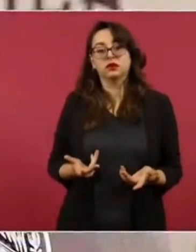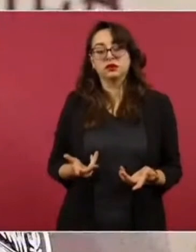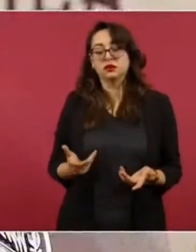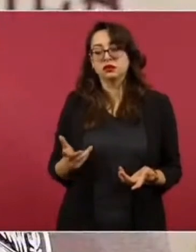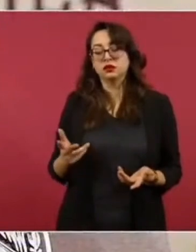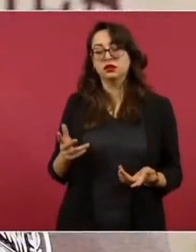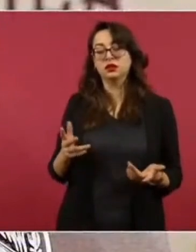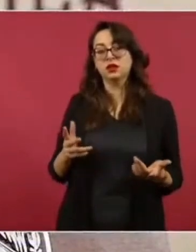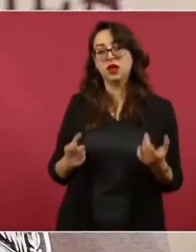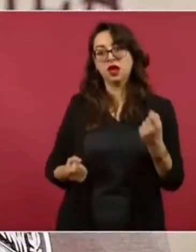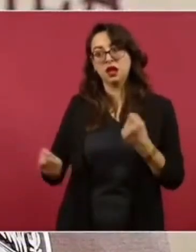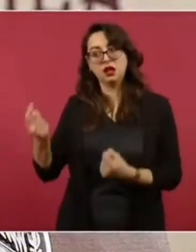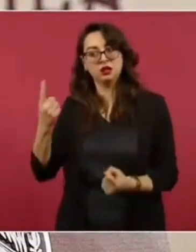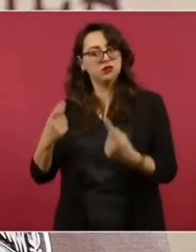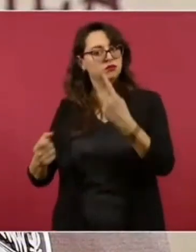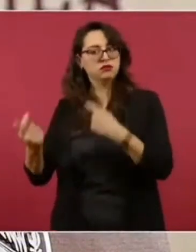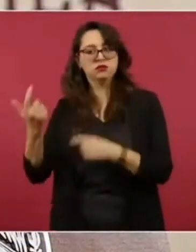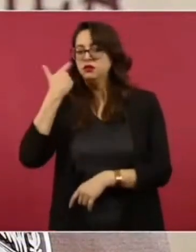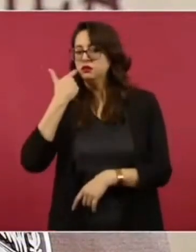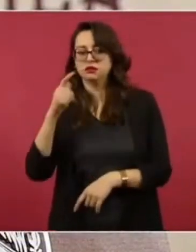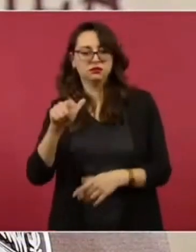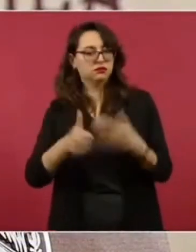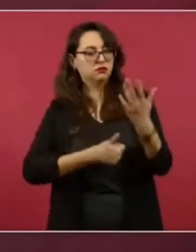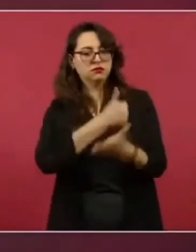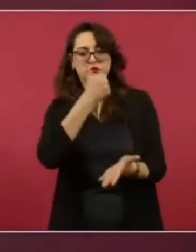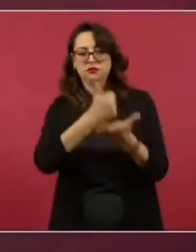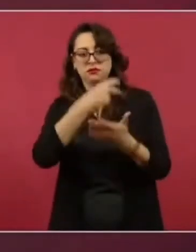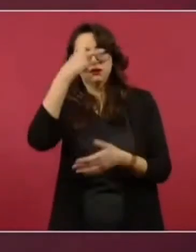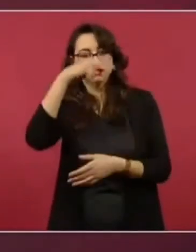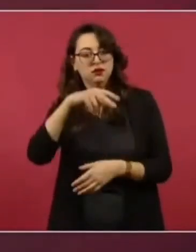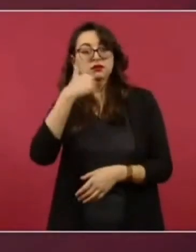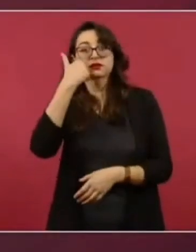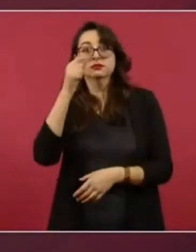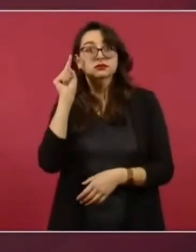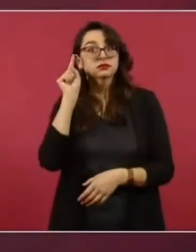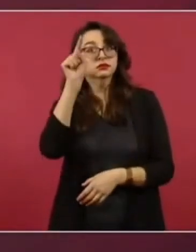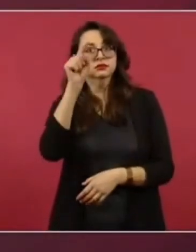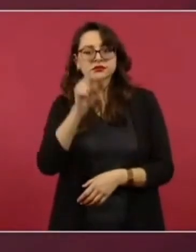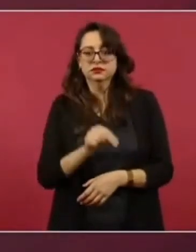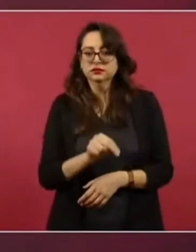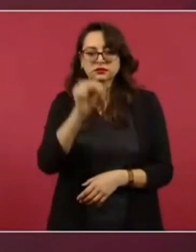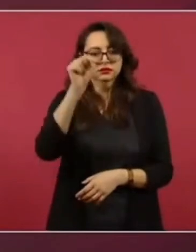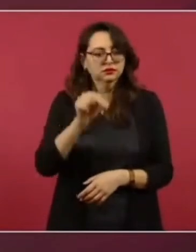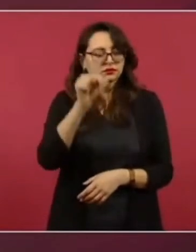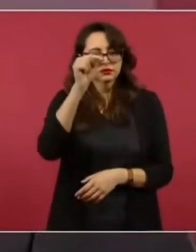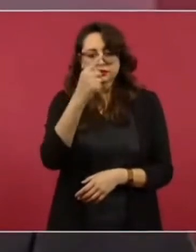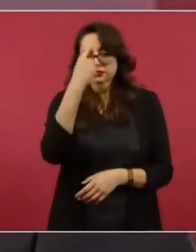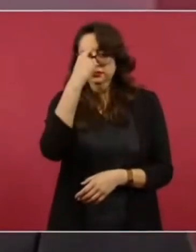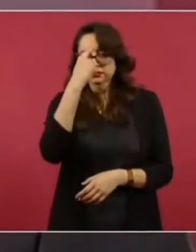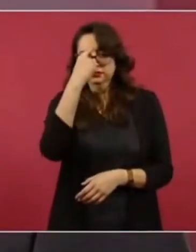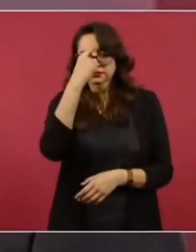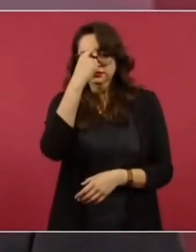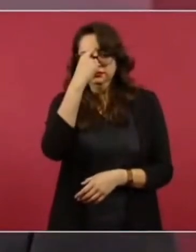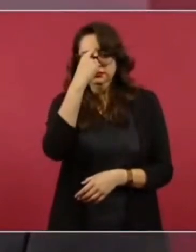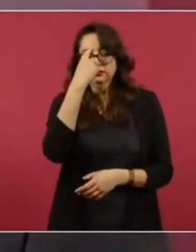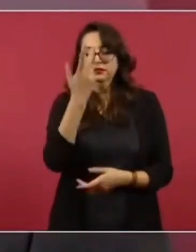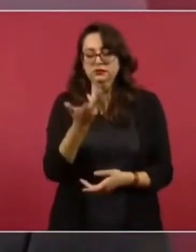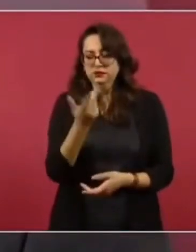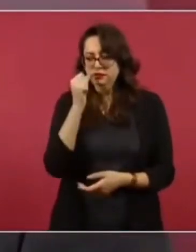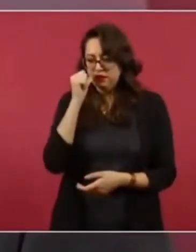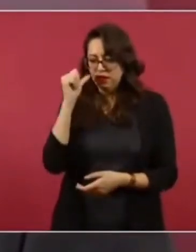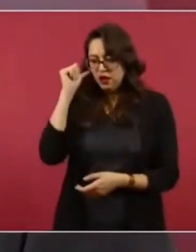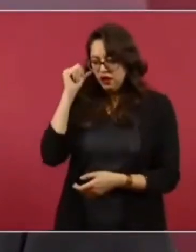en el norte, pero se les está atendiendo de manera permanente. Ayer mismo, a una integrante, creo, de